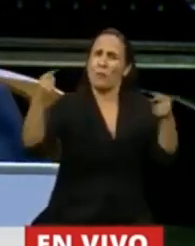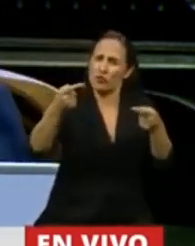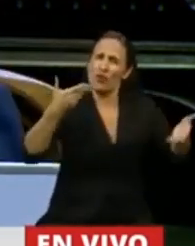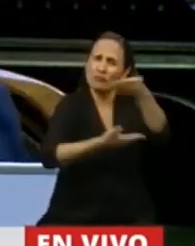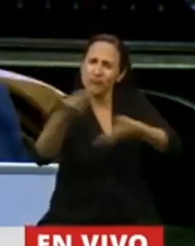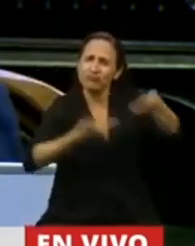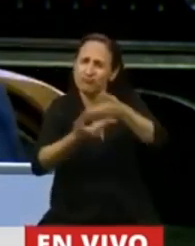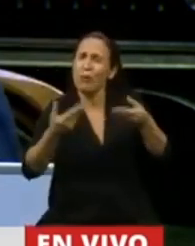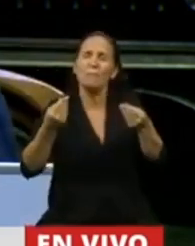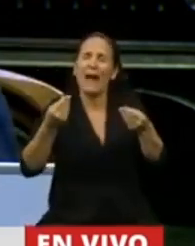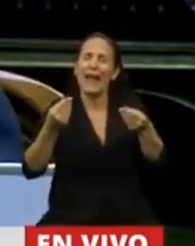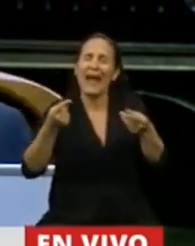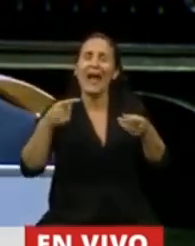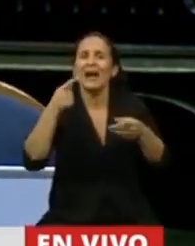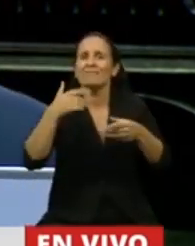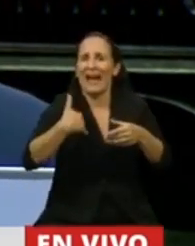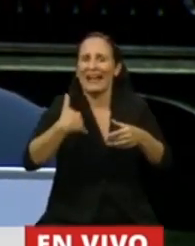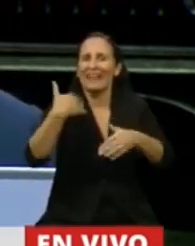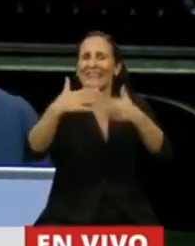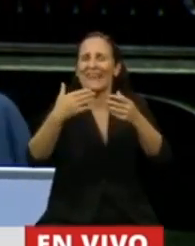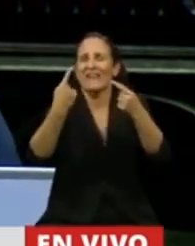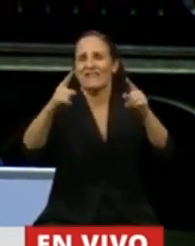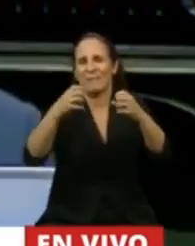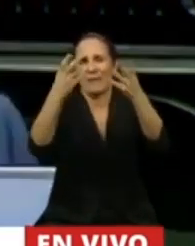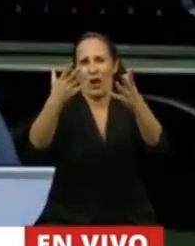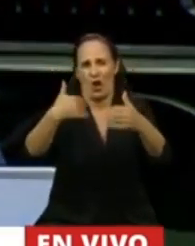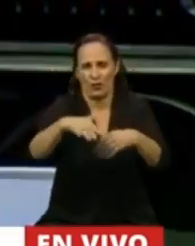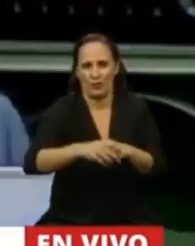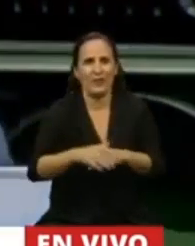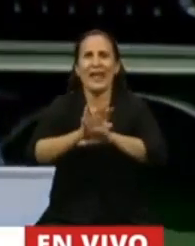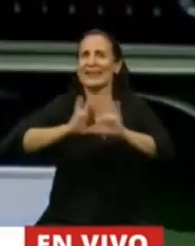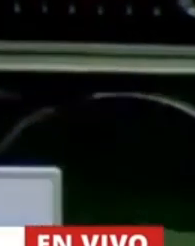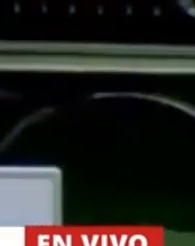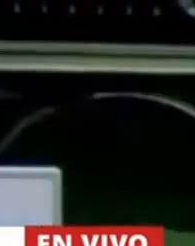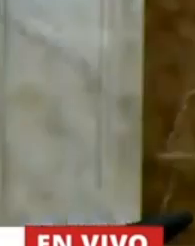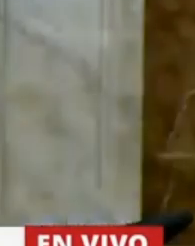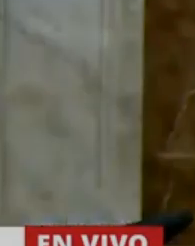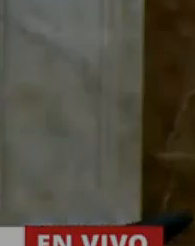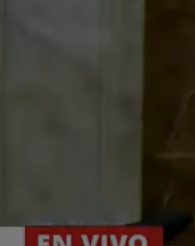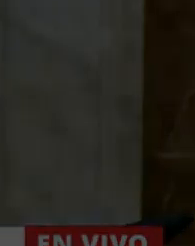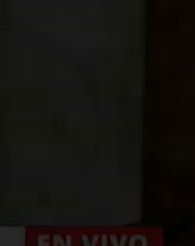entre todo una Argentina distinta. Nada más, presidente. Gracias, diputado Negri.